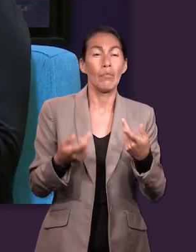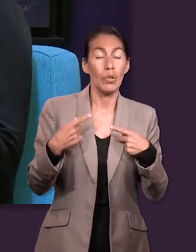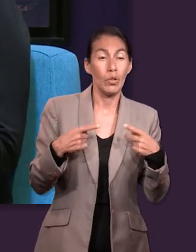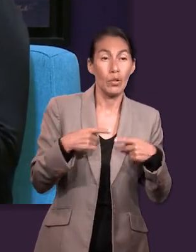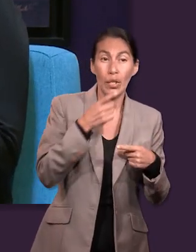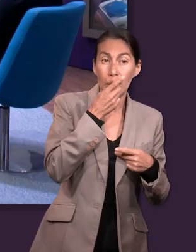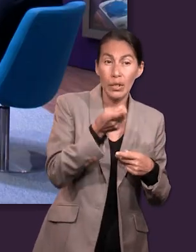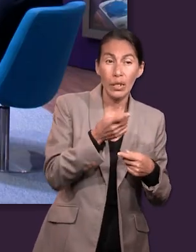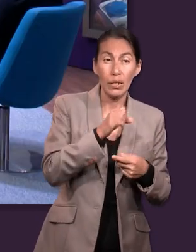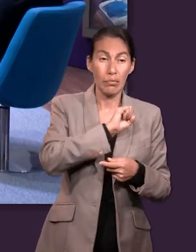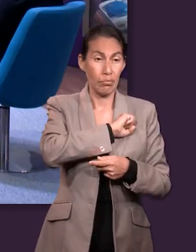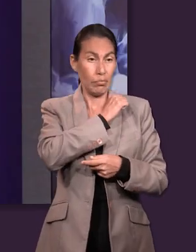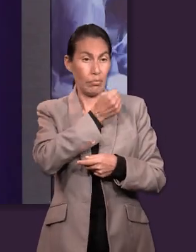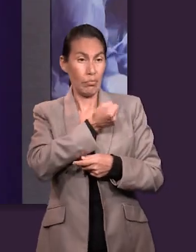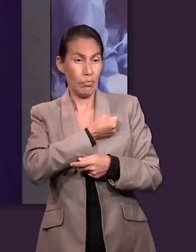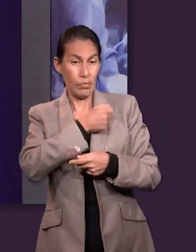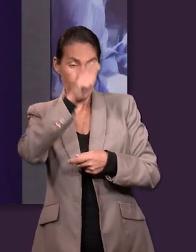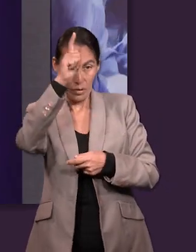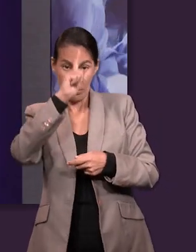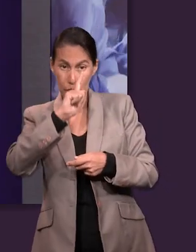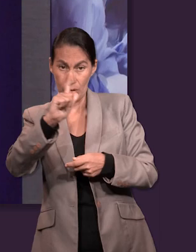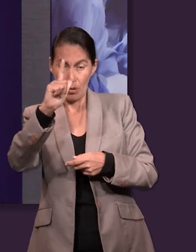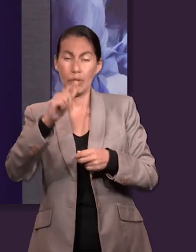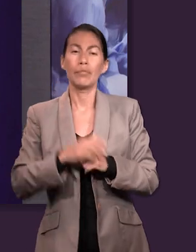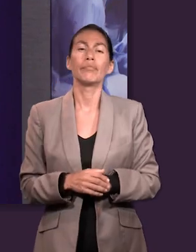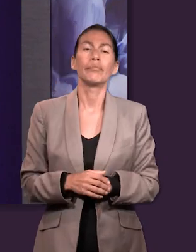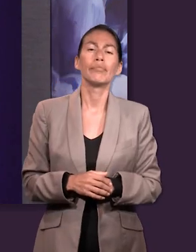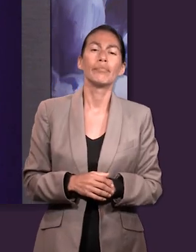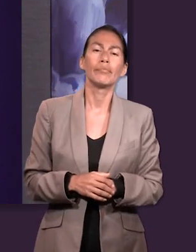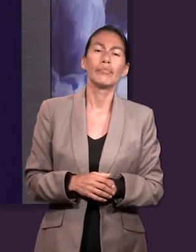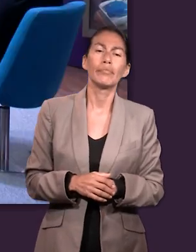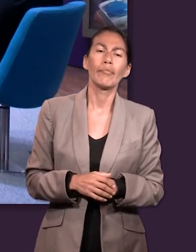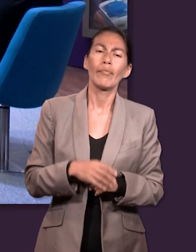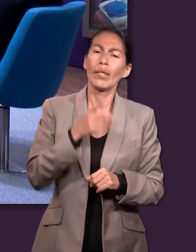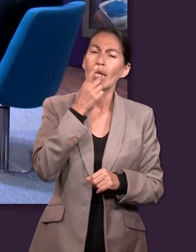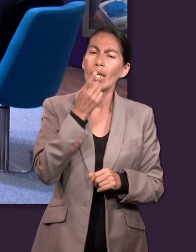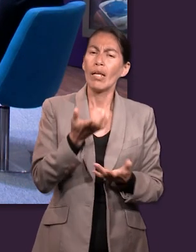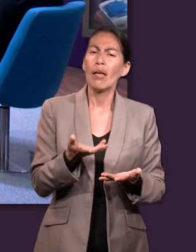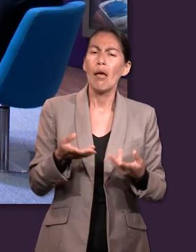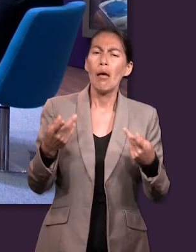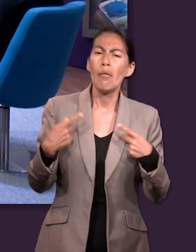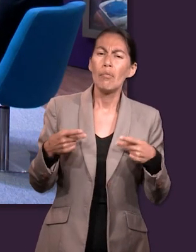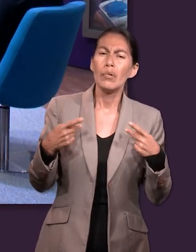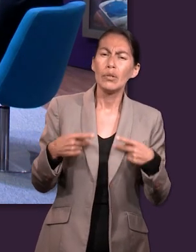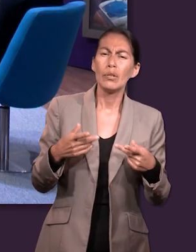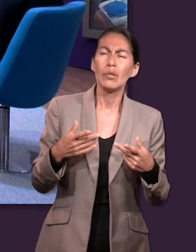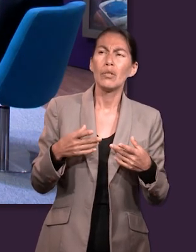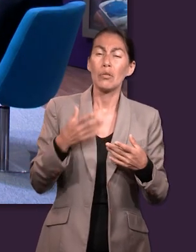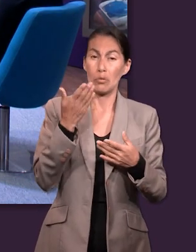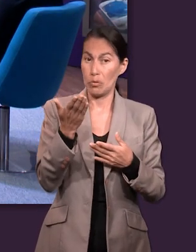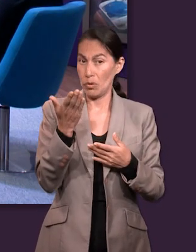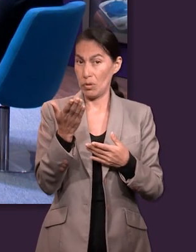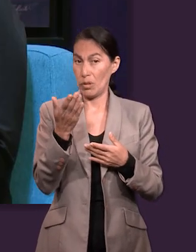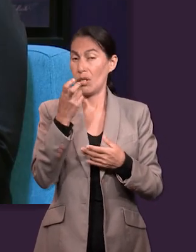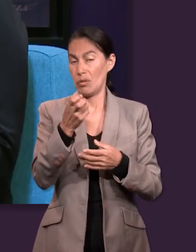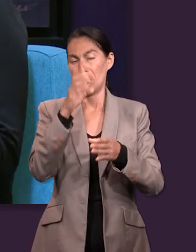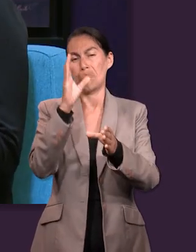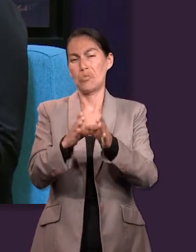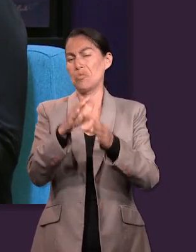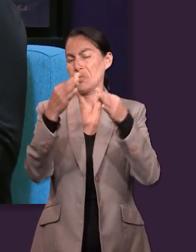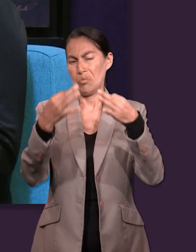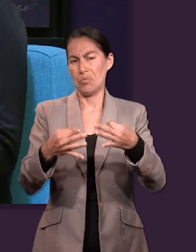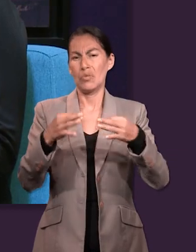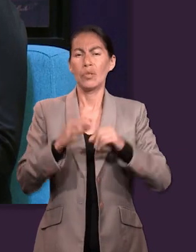salud espiritual. Pero esa salud espiritual en la que si nosotros manifestamos algo, se va a cumplir. Y es algo que muchas personas están optando.